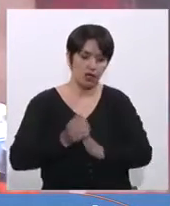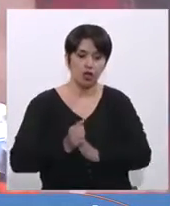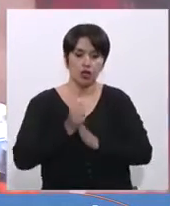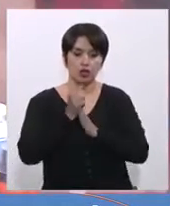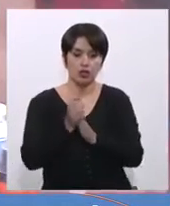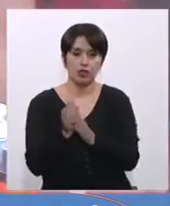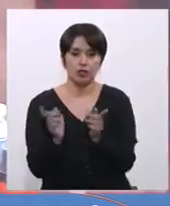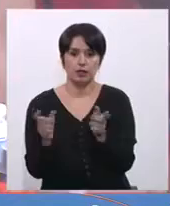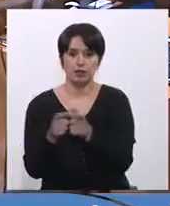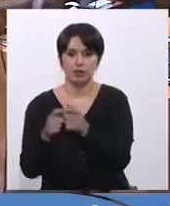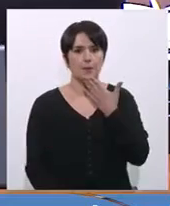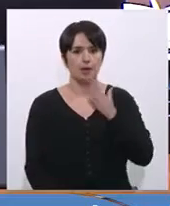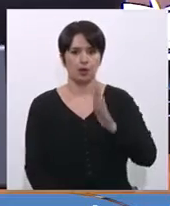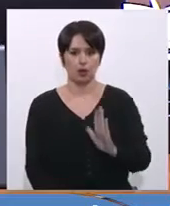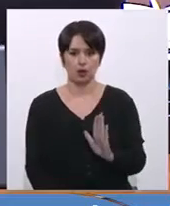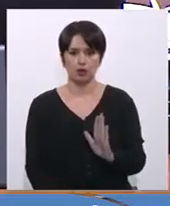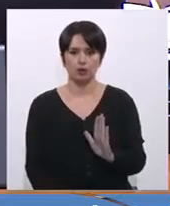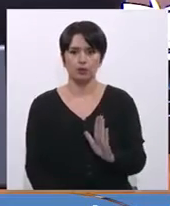pequeña y la mediana.